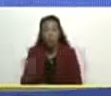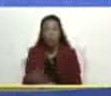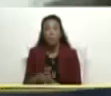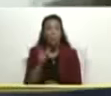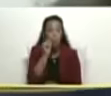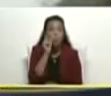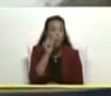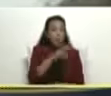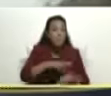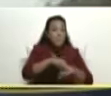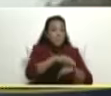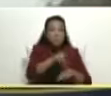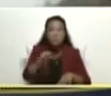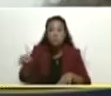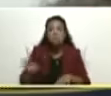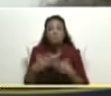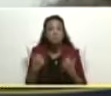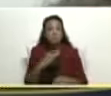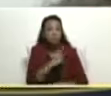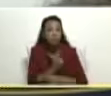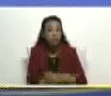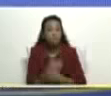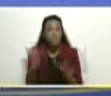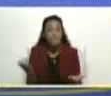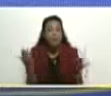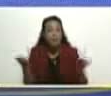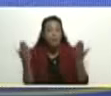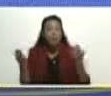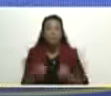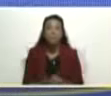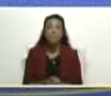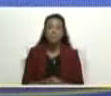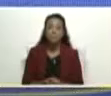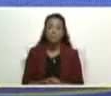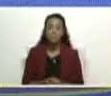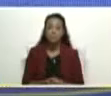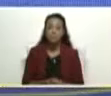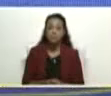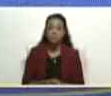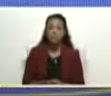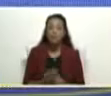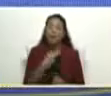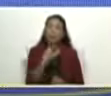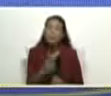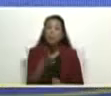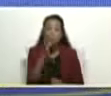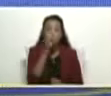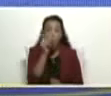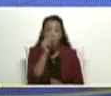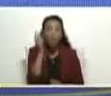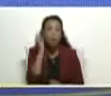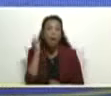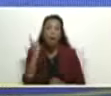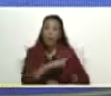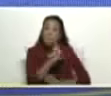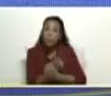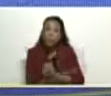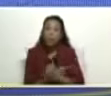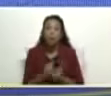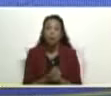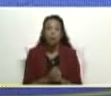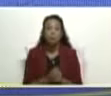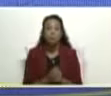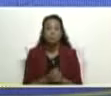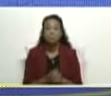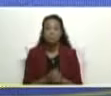ministras hay que fortalecer al vocero a la vocera ayudarlo empoderarlo de